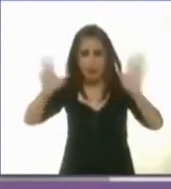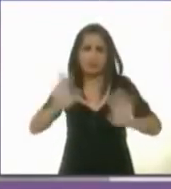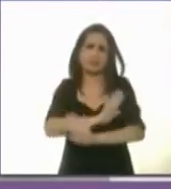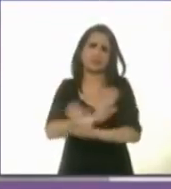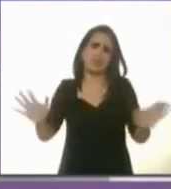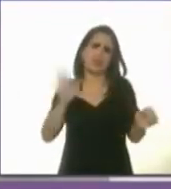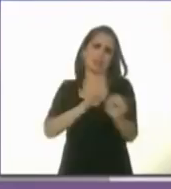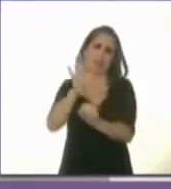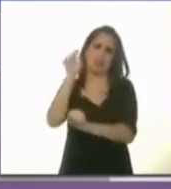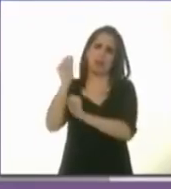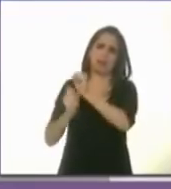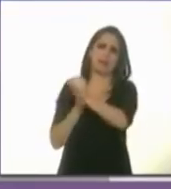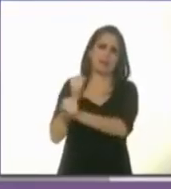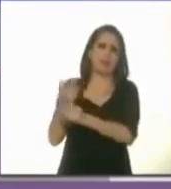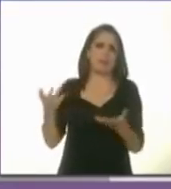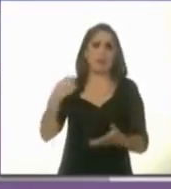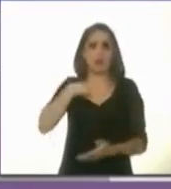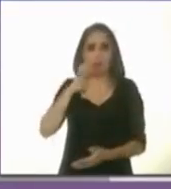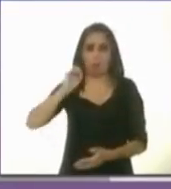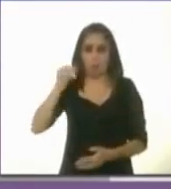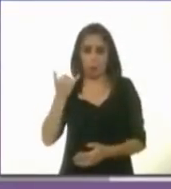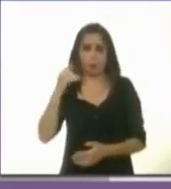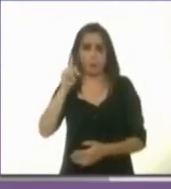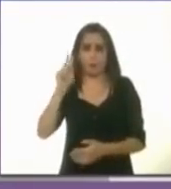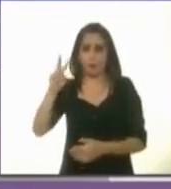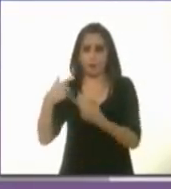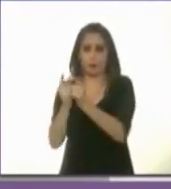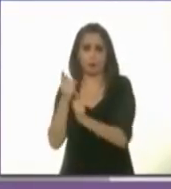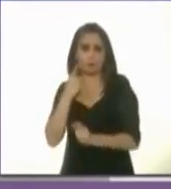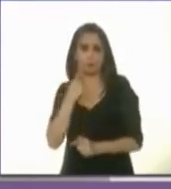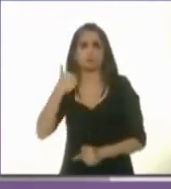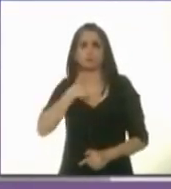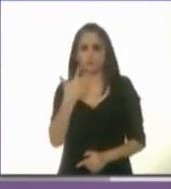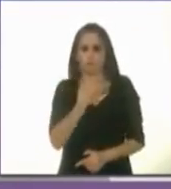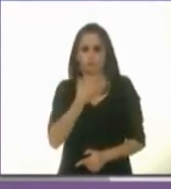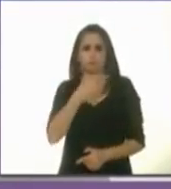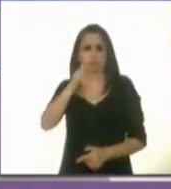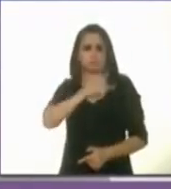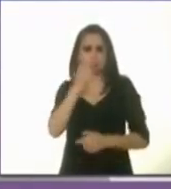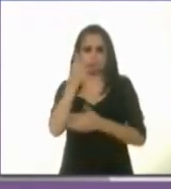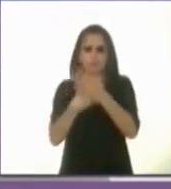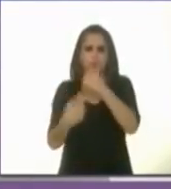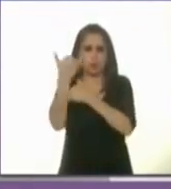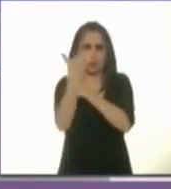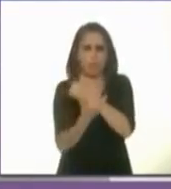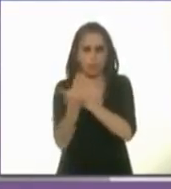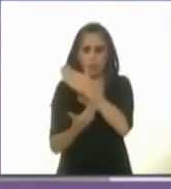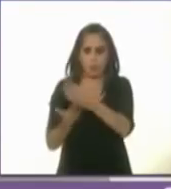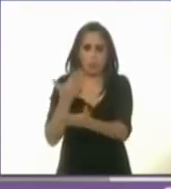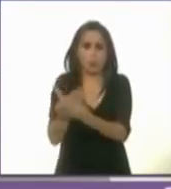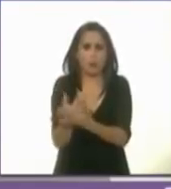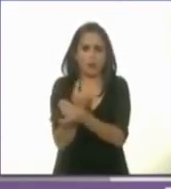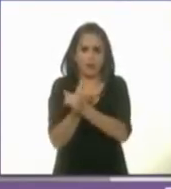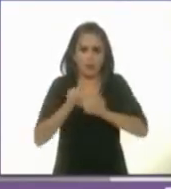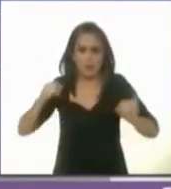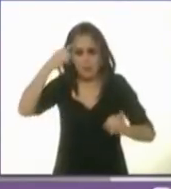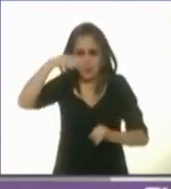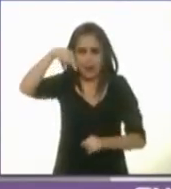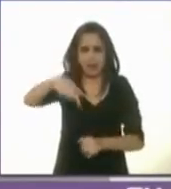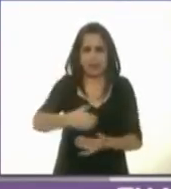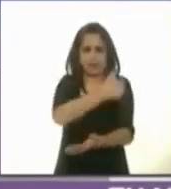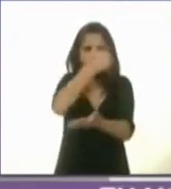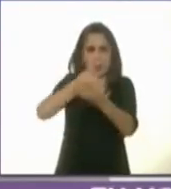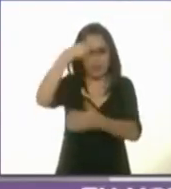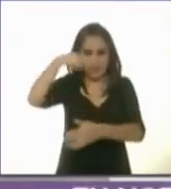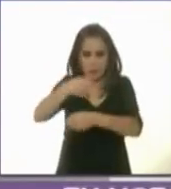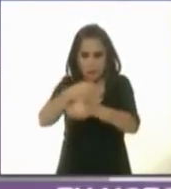Mariana Boy y el partido verde tienen un proyecto propio con propuestas reales para transformar nuestra capital la capital de